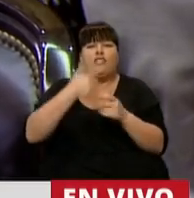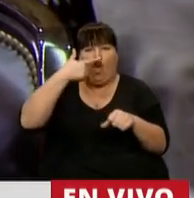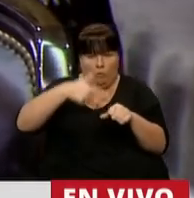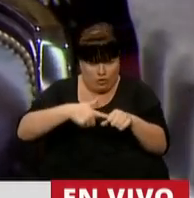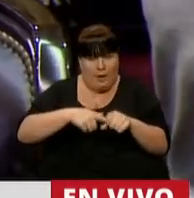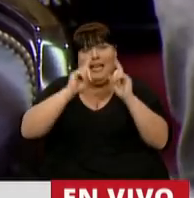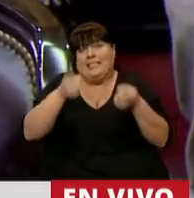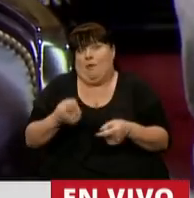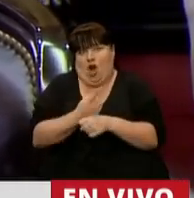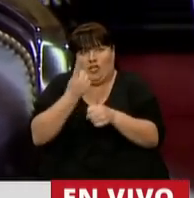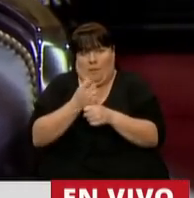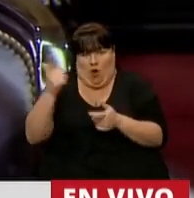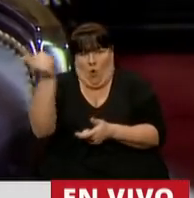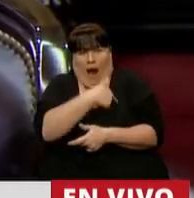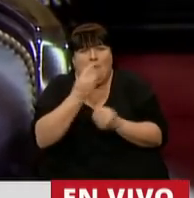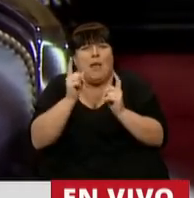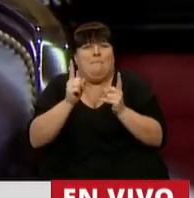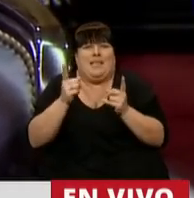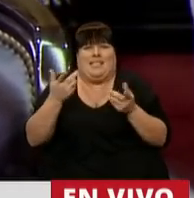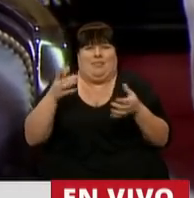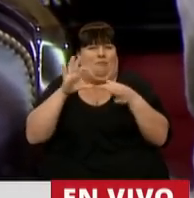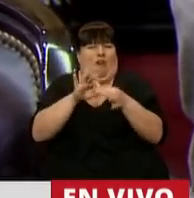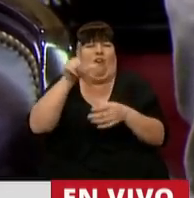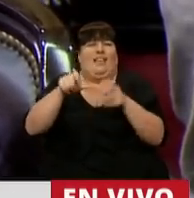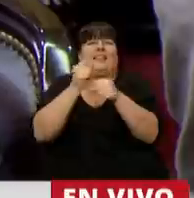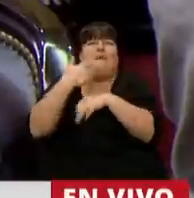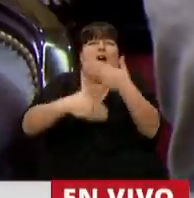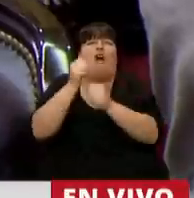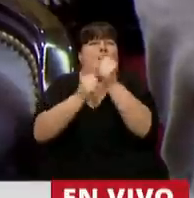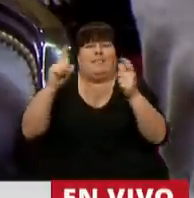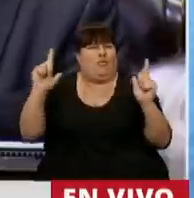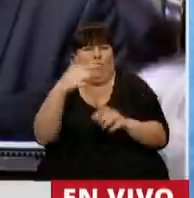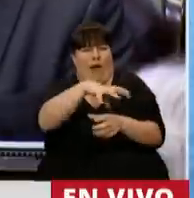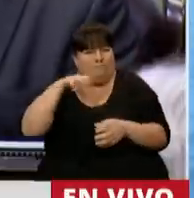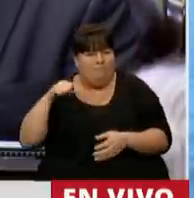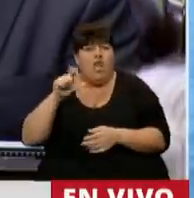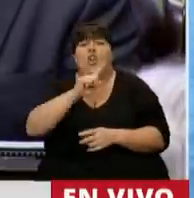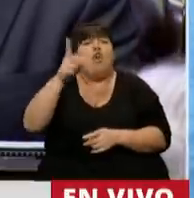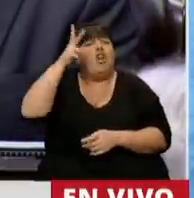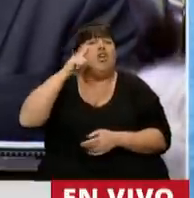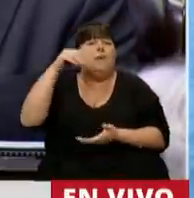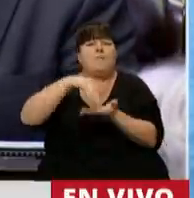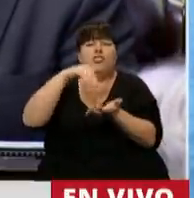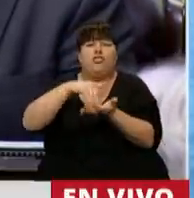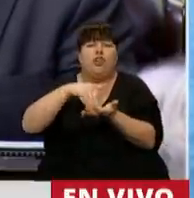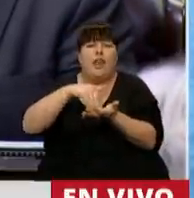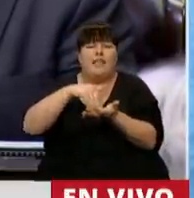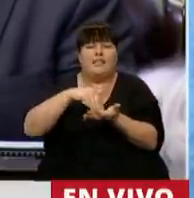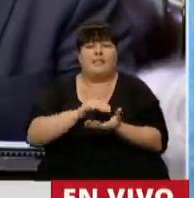combustibles, además porque no podía existir por la propia naturaleza y del funcionamiento de esa empresa. Que no eran 8.000 millones la